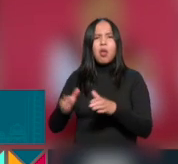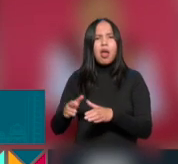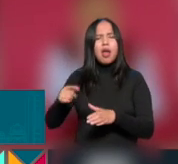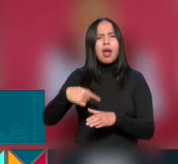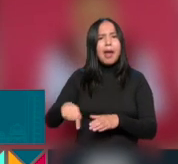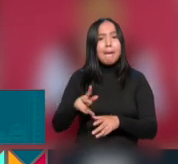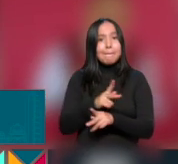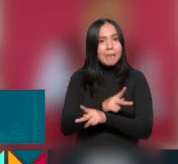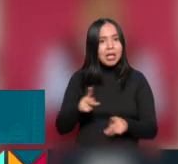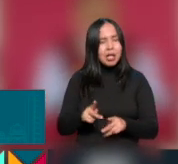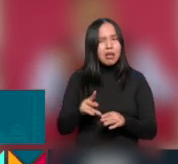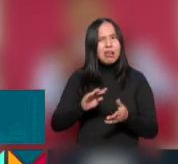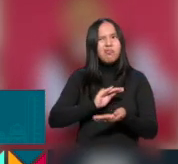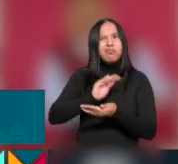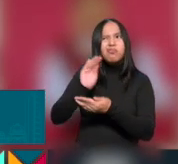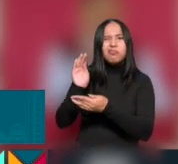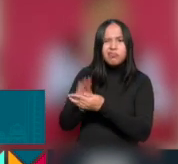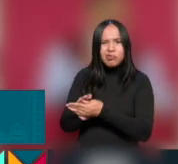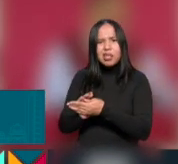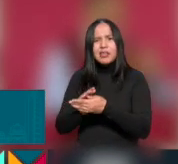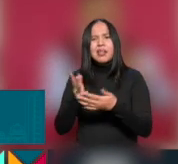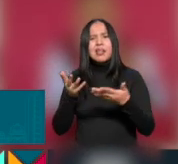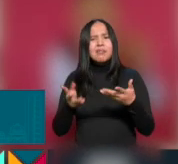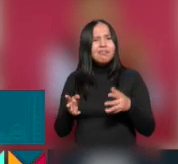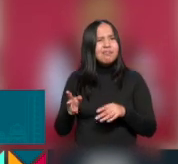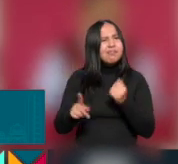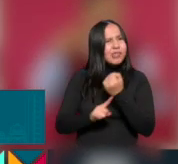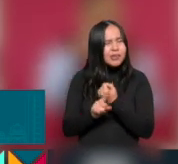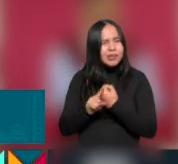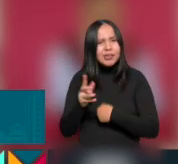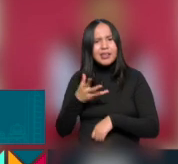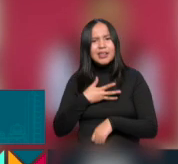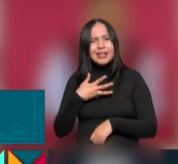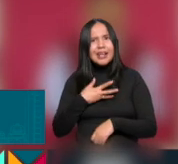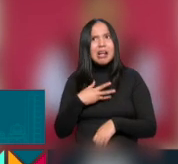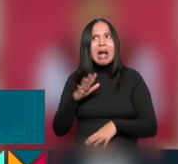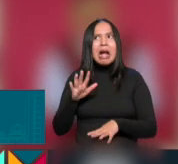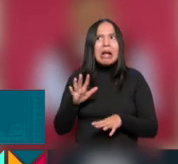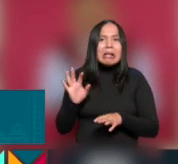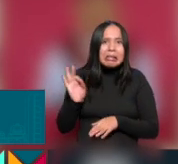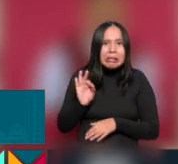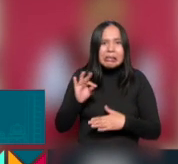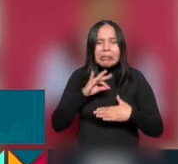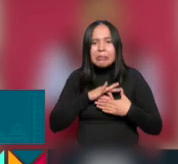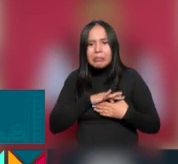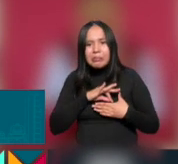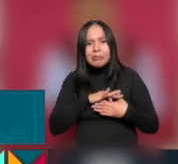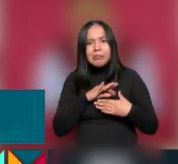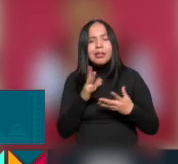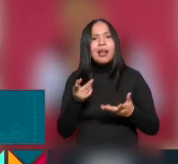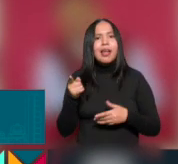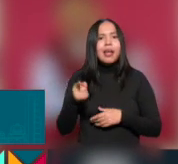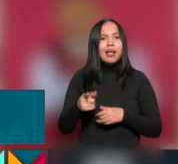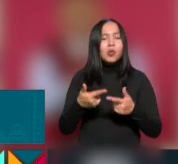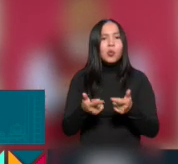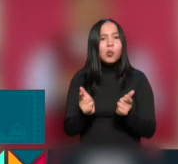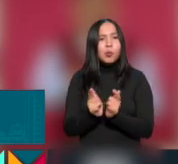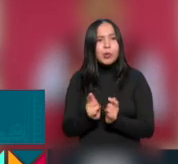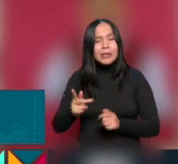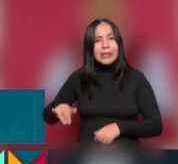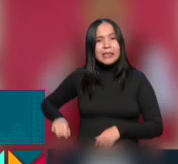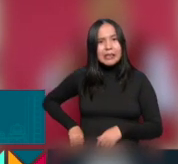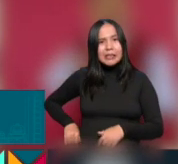salud abandonado, en proceso de deterioro, semi-privatizado y presa de grupos de interés